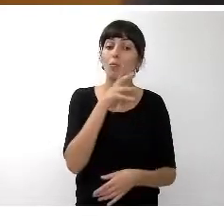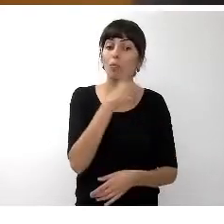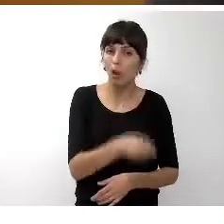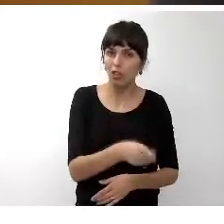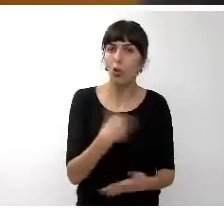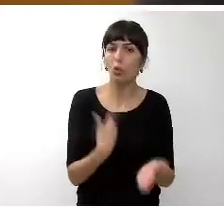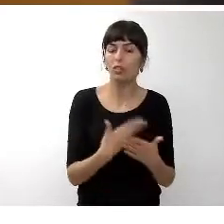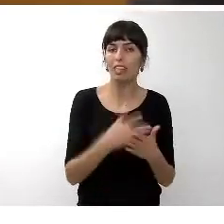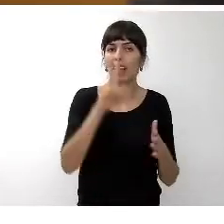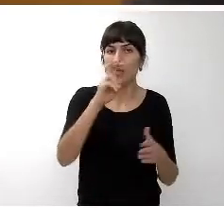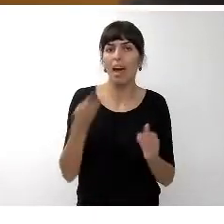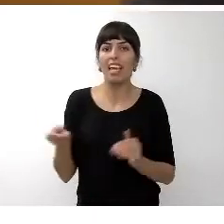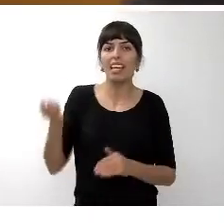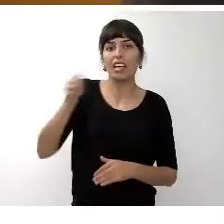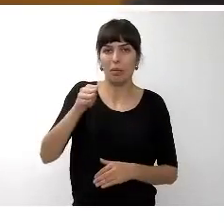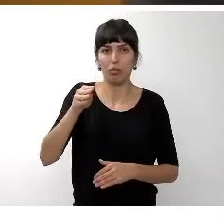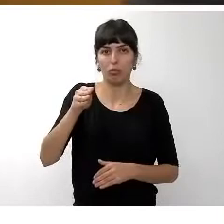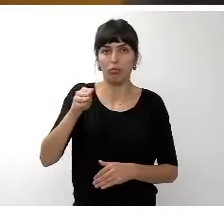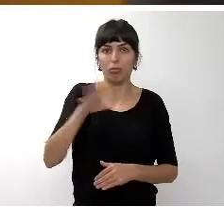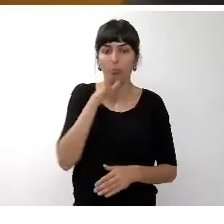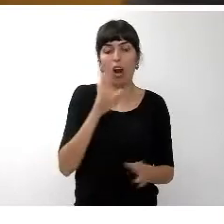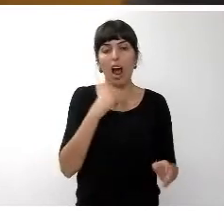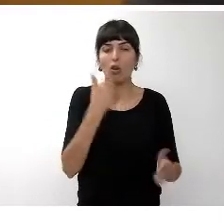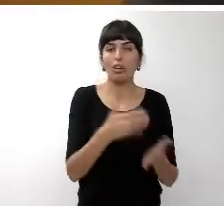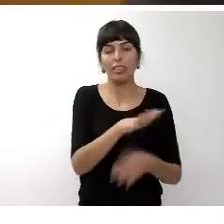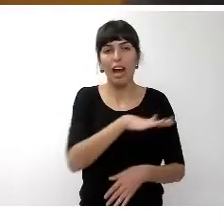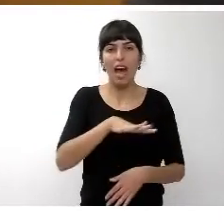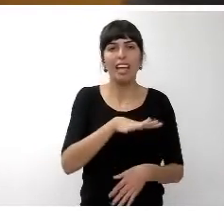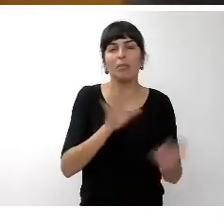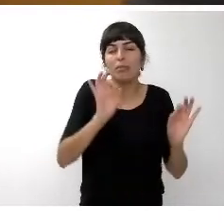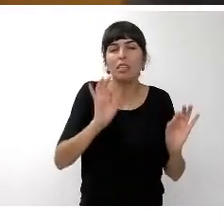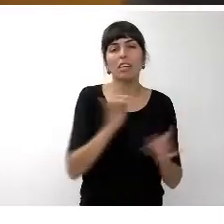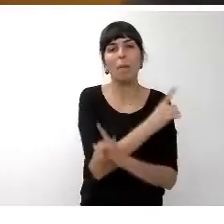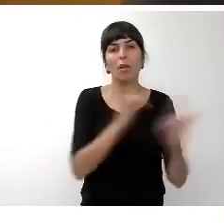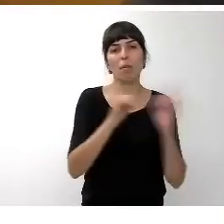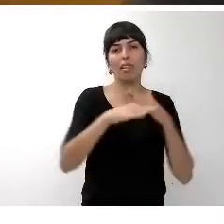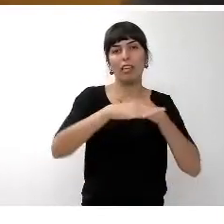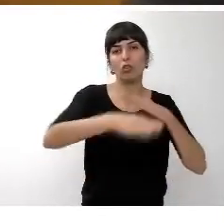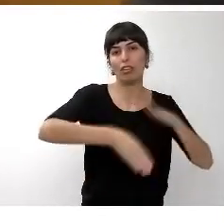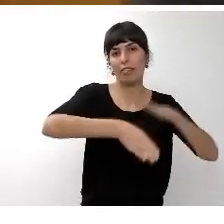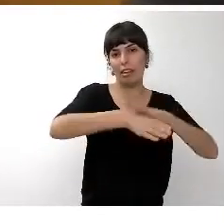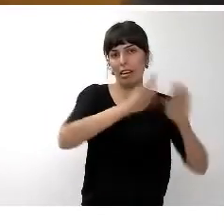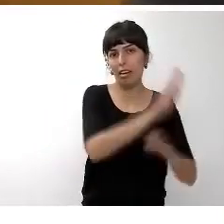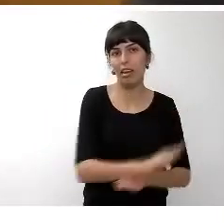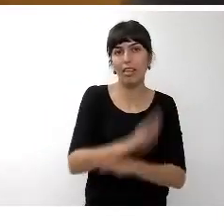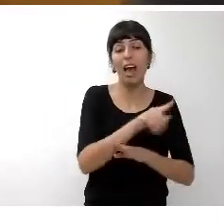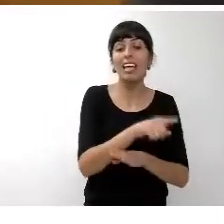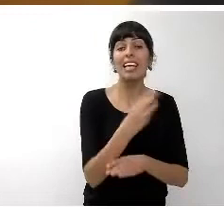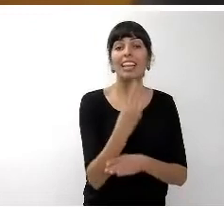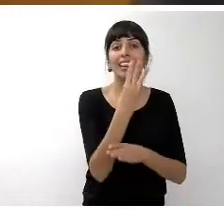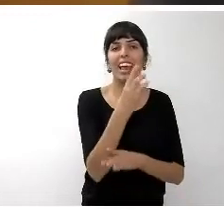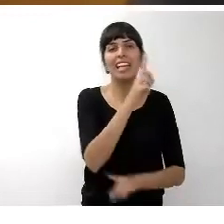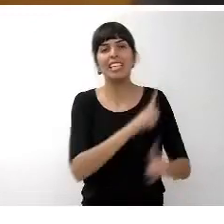justifican parte de este incremento me refiero fundamentalmente ante el área de medio ambiente y sostenibilidad donde hay tres incidencias que